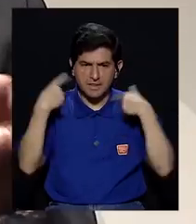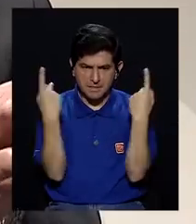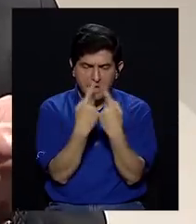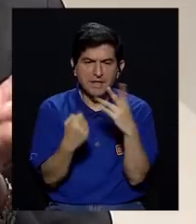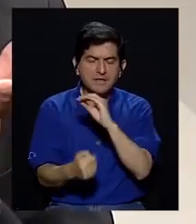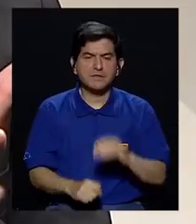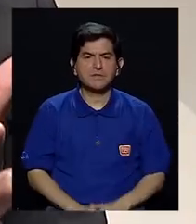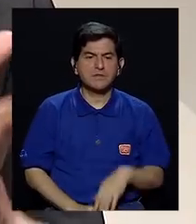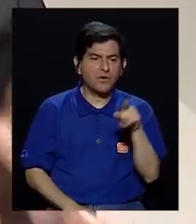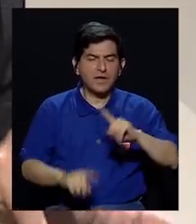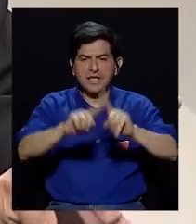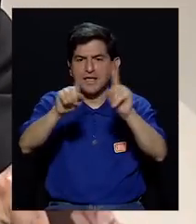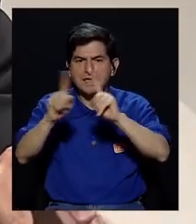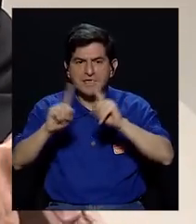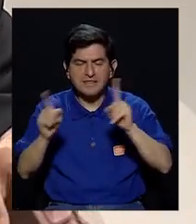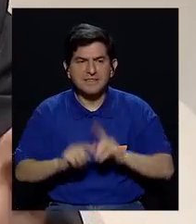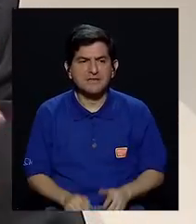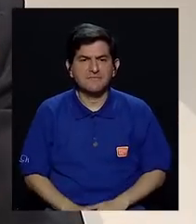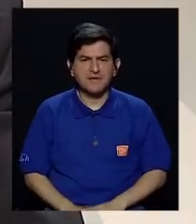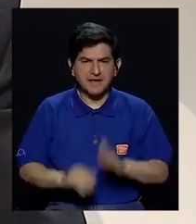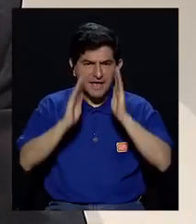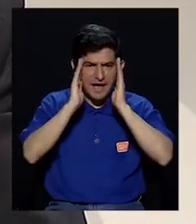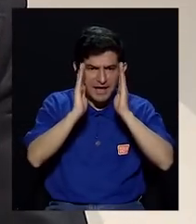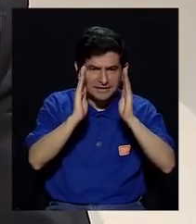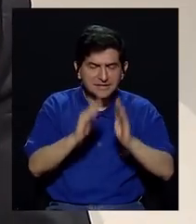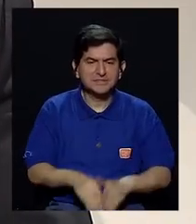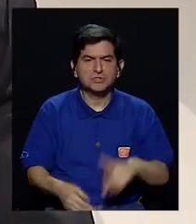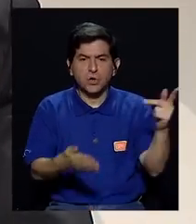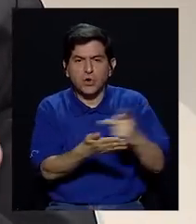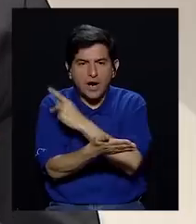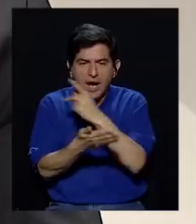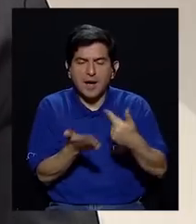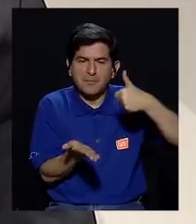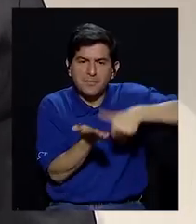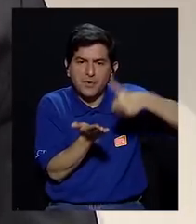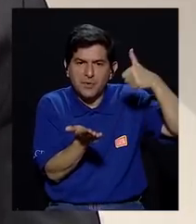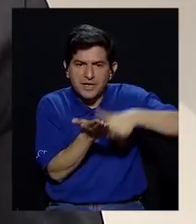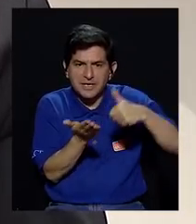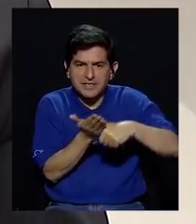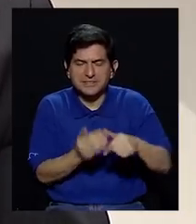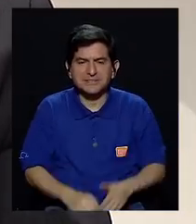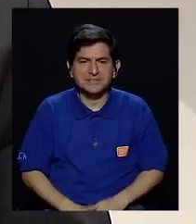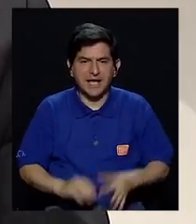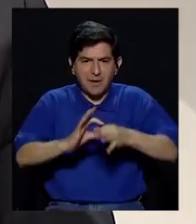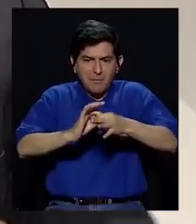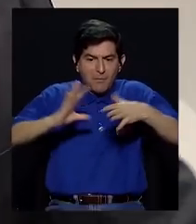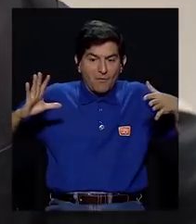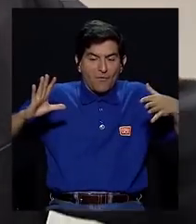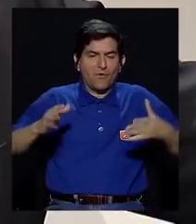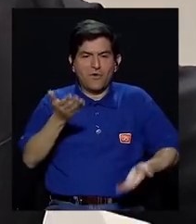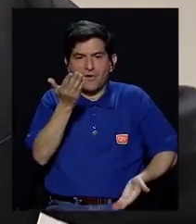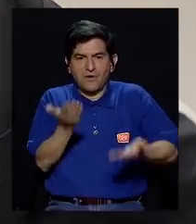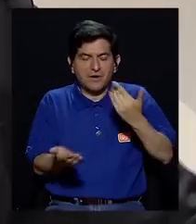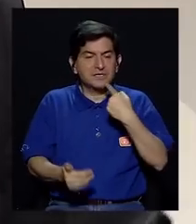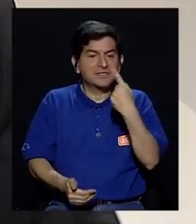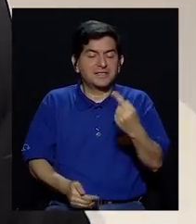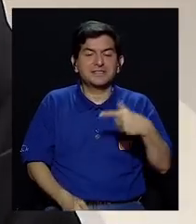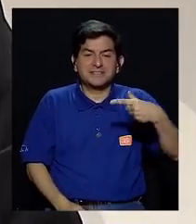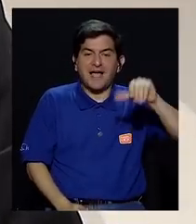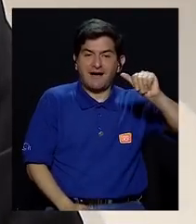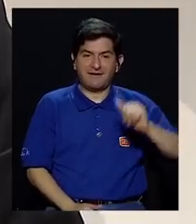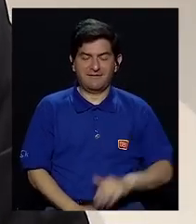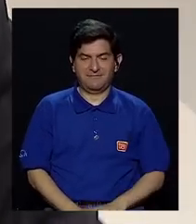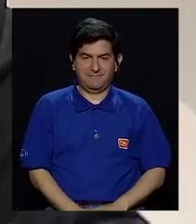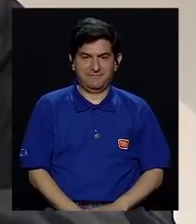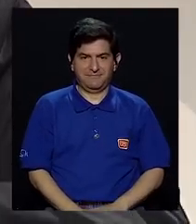y las audiencias diversas en las provincias que van a votar de manera muy desagregada. Y eso sí nos augura lo que decía Gaby